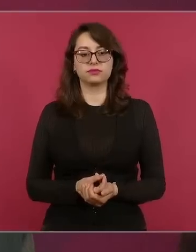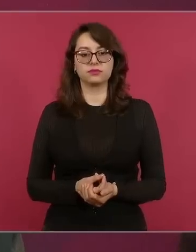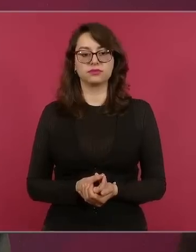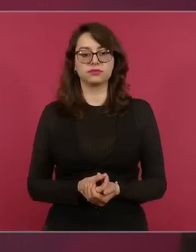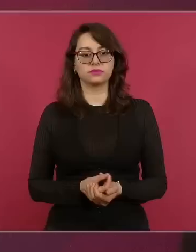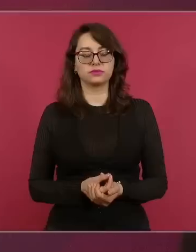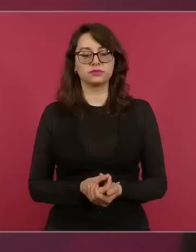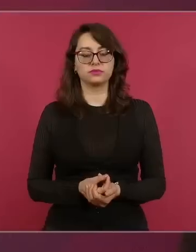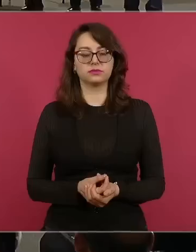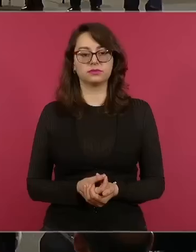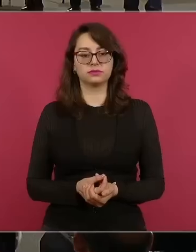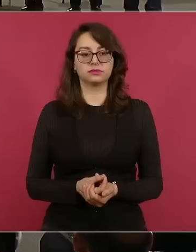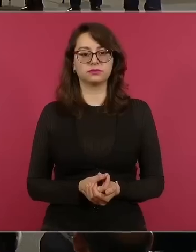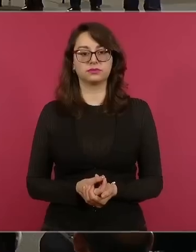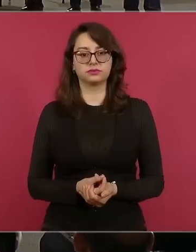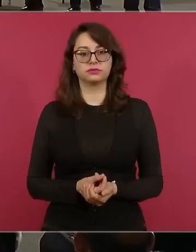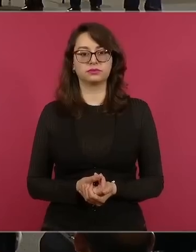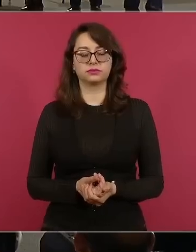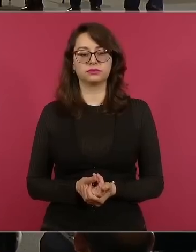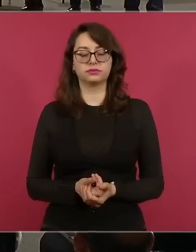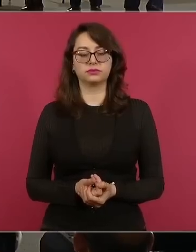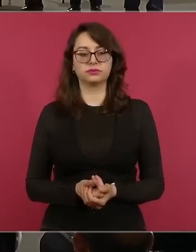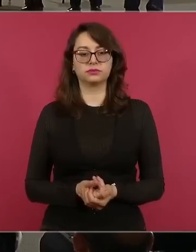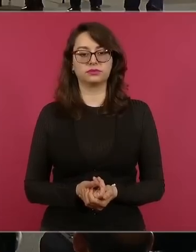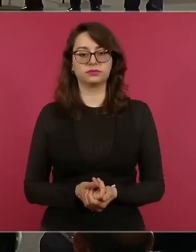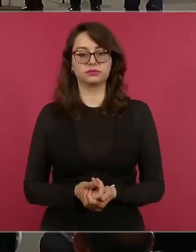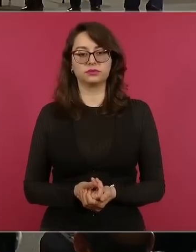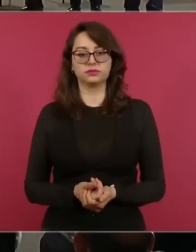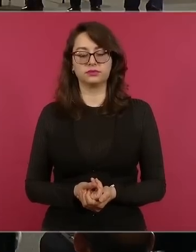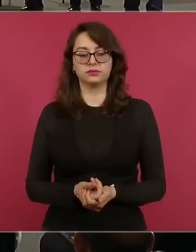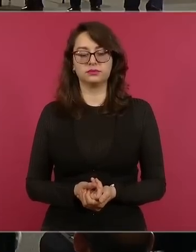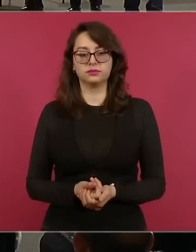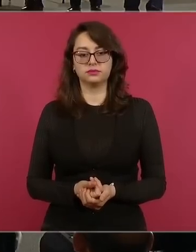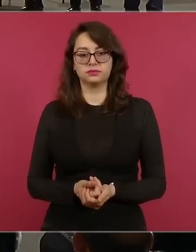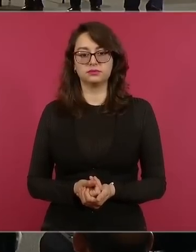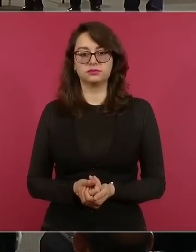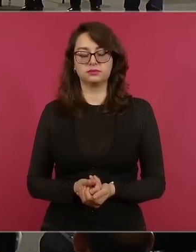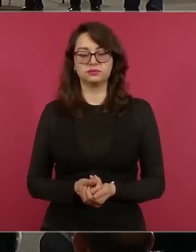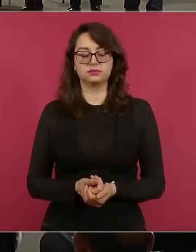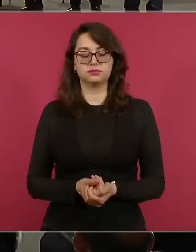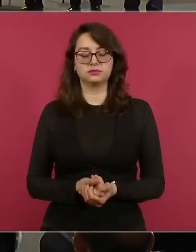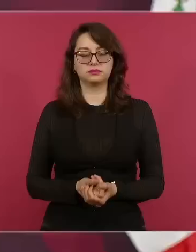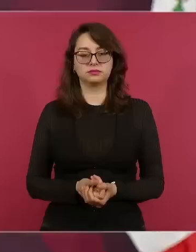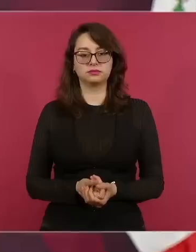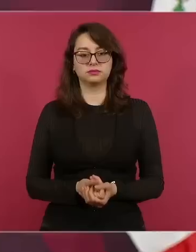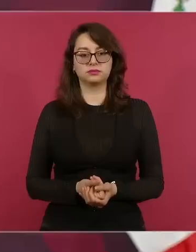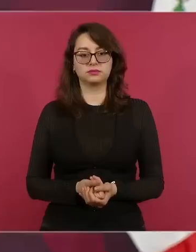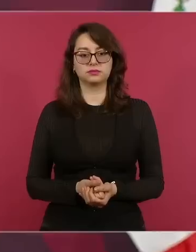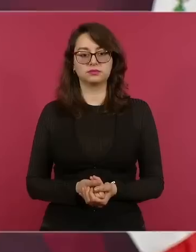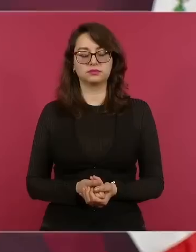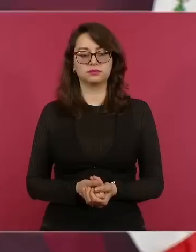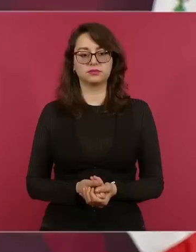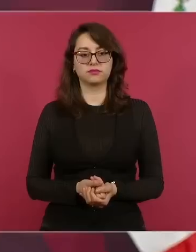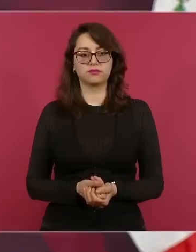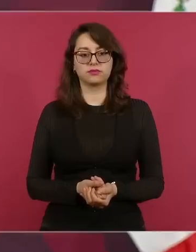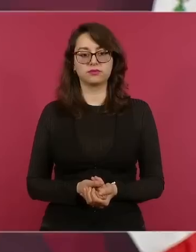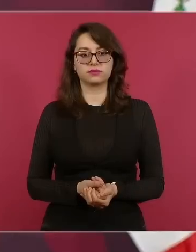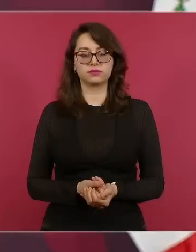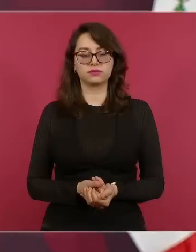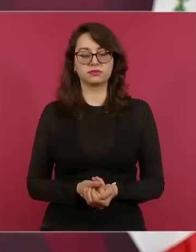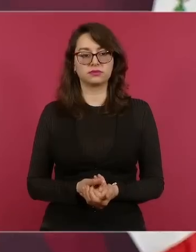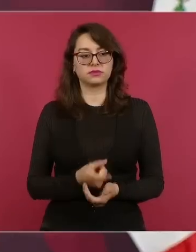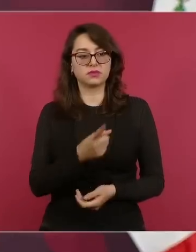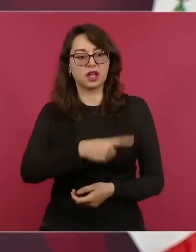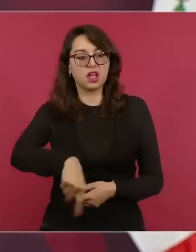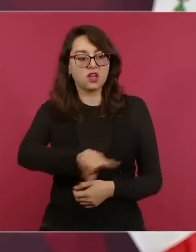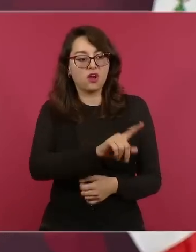son traficantes o negociantes,